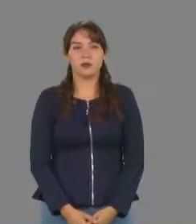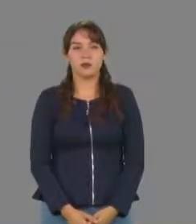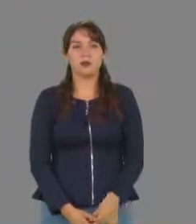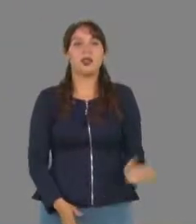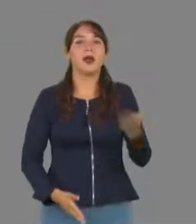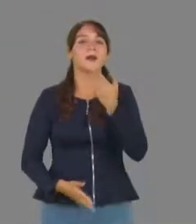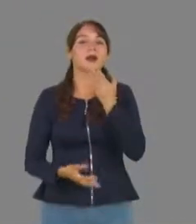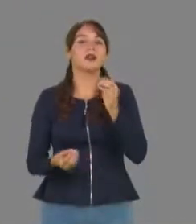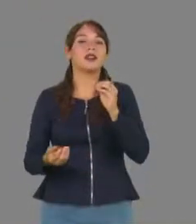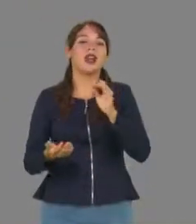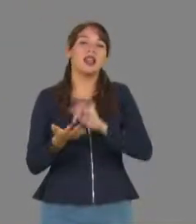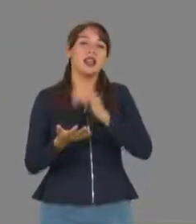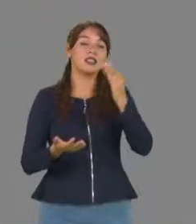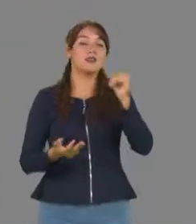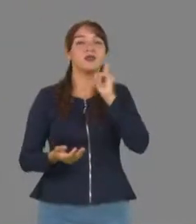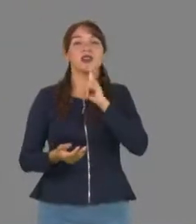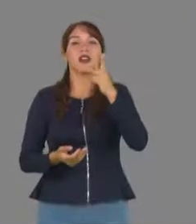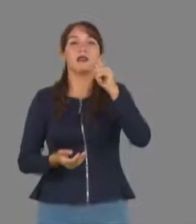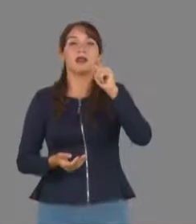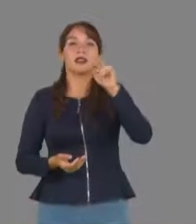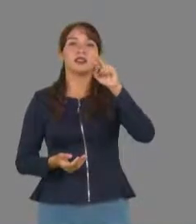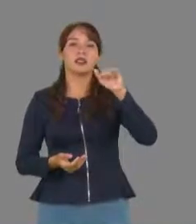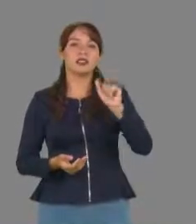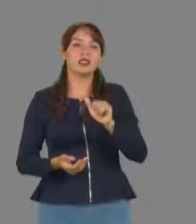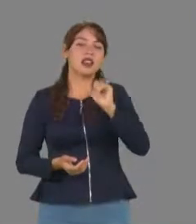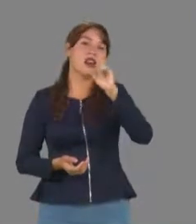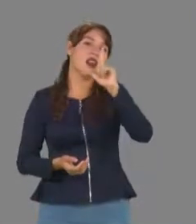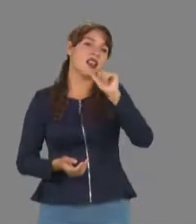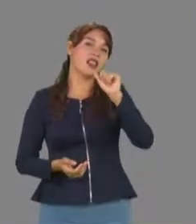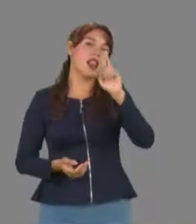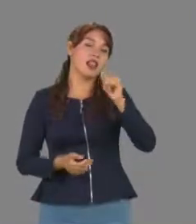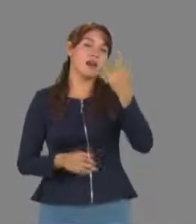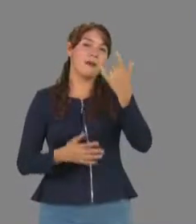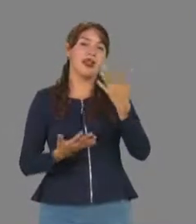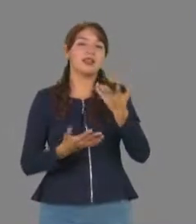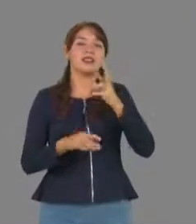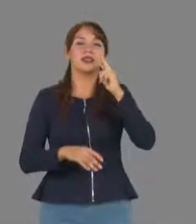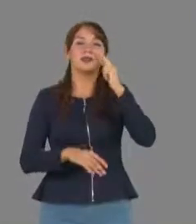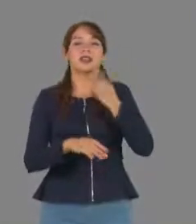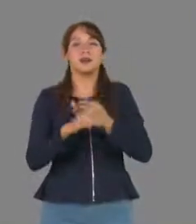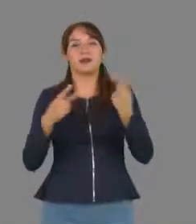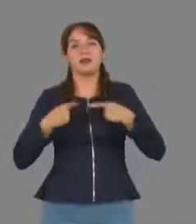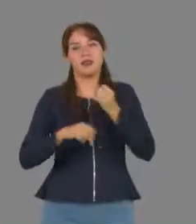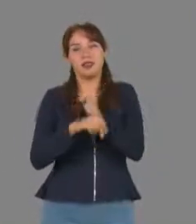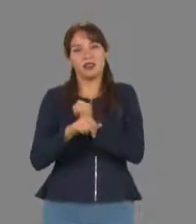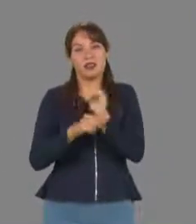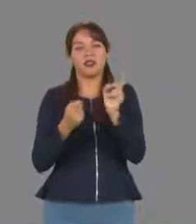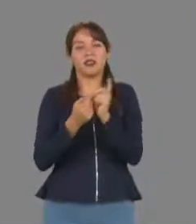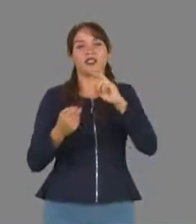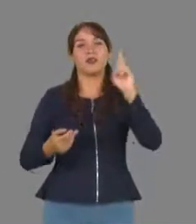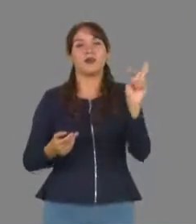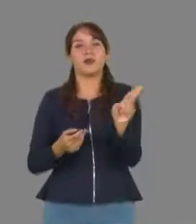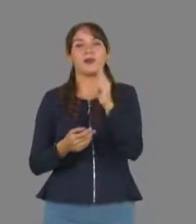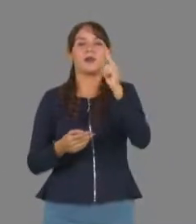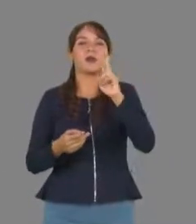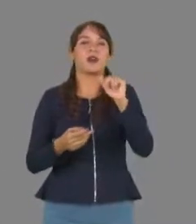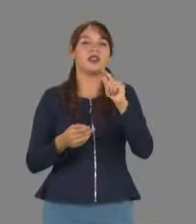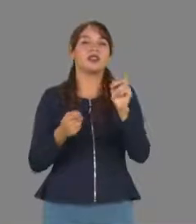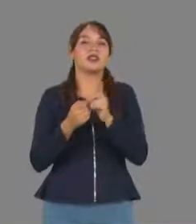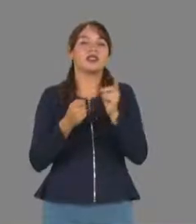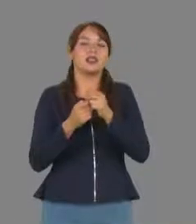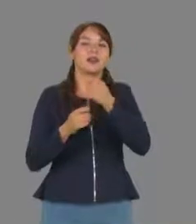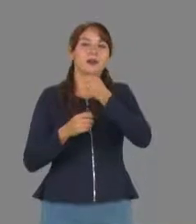Bien, agradecemos a Patricia Lara que nos presenta un reportaje realizado por investigadores de la Autónoma de Tamaulipas a través de